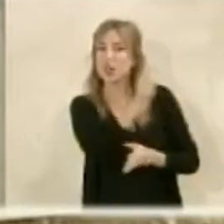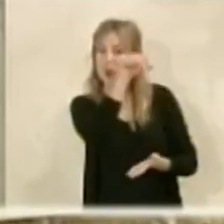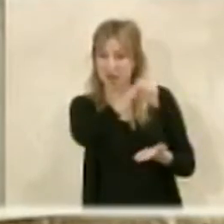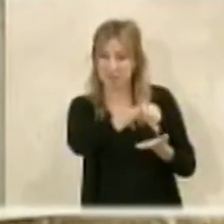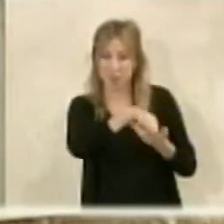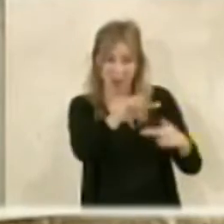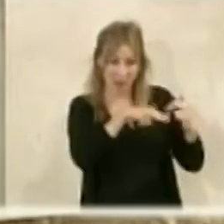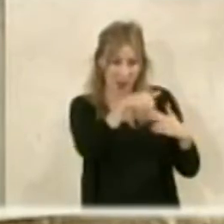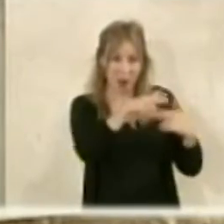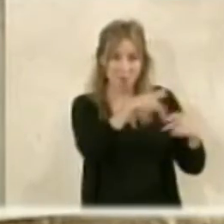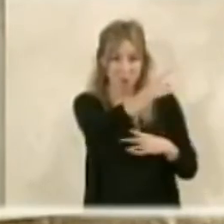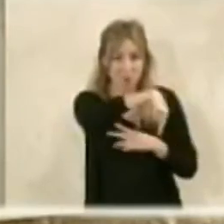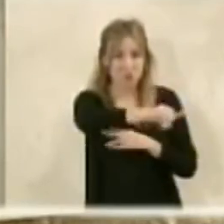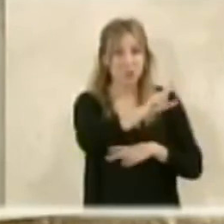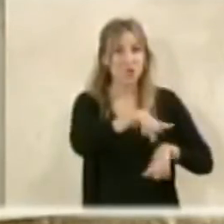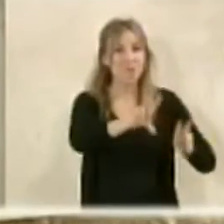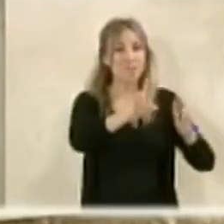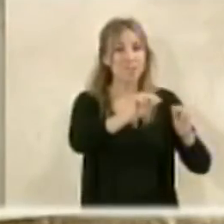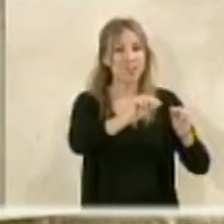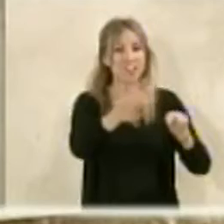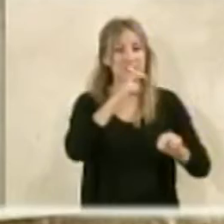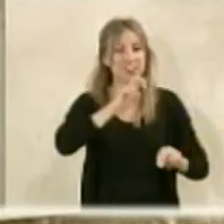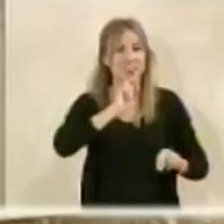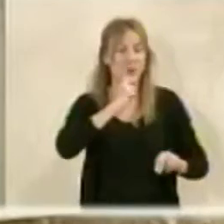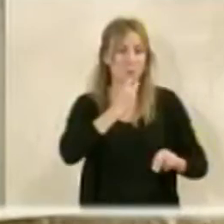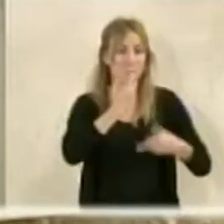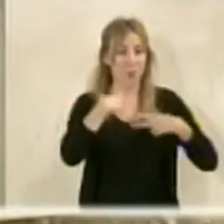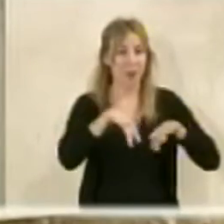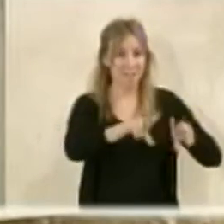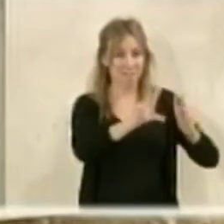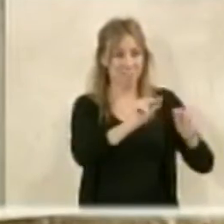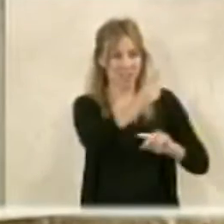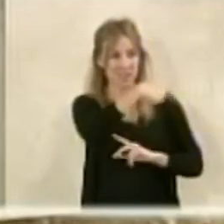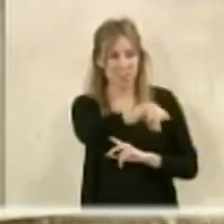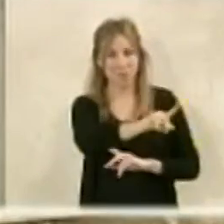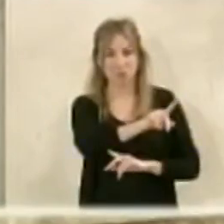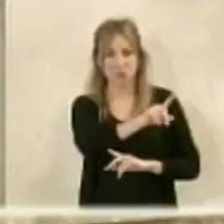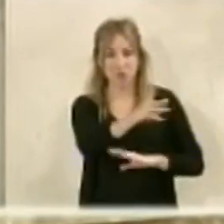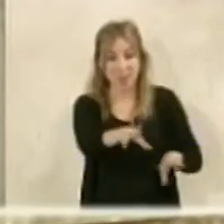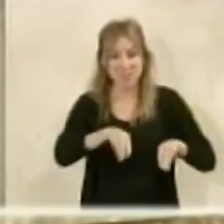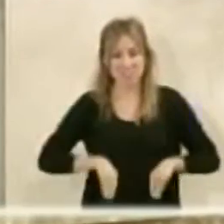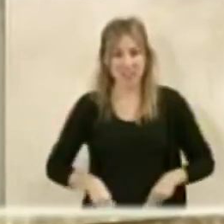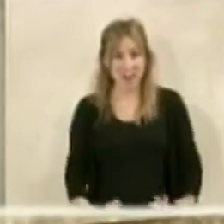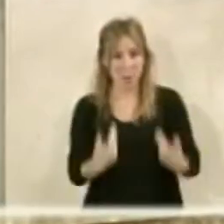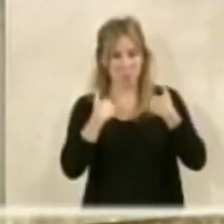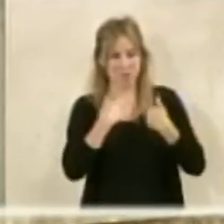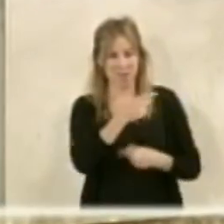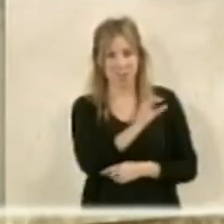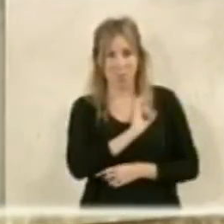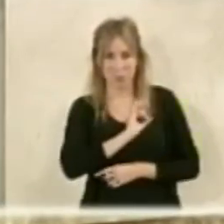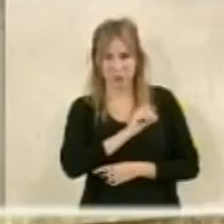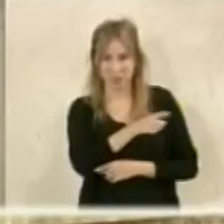obras de Obispo Olvera y tantas otras cuestiones y además estaba usted al frente de aquello entonces mire usted